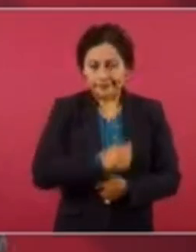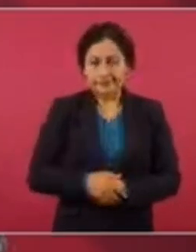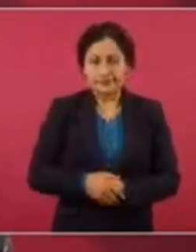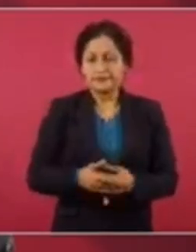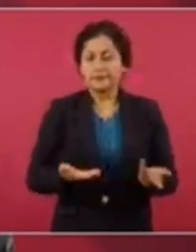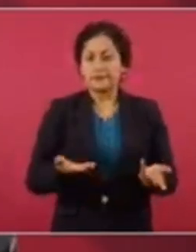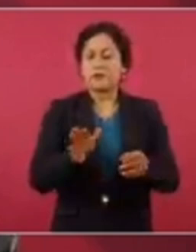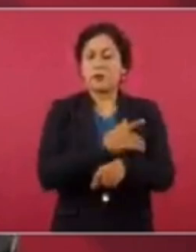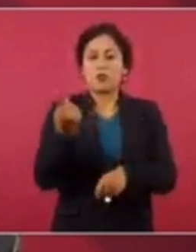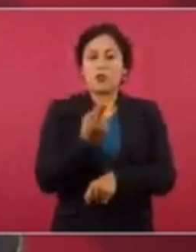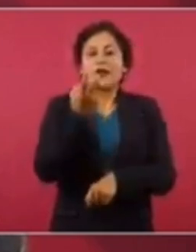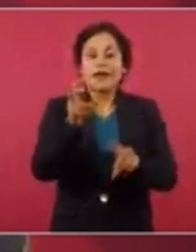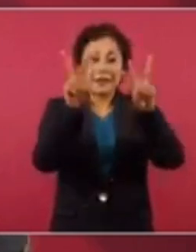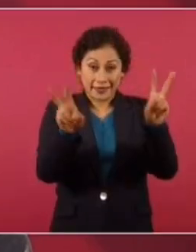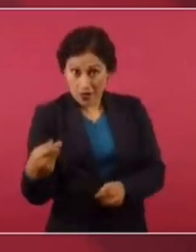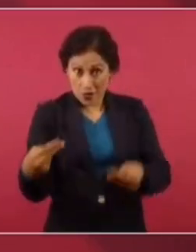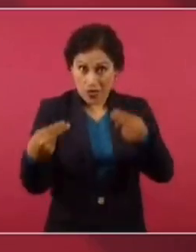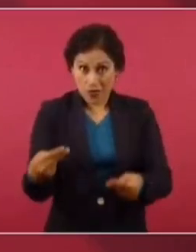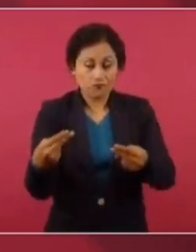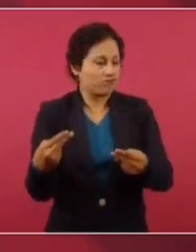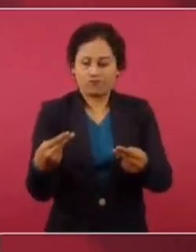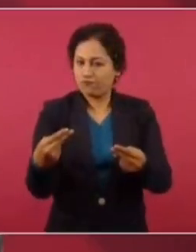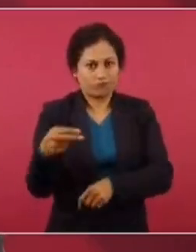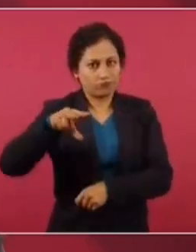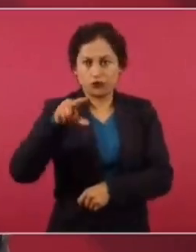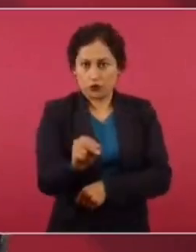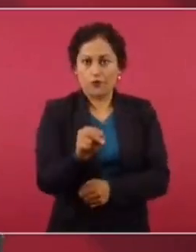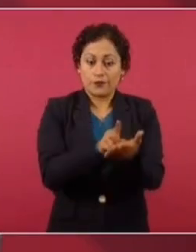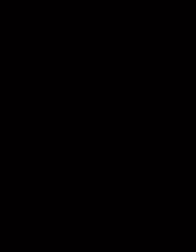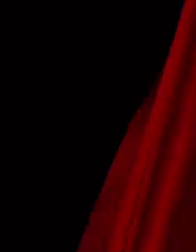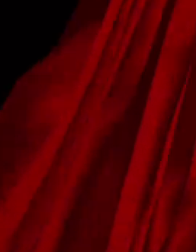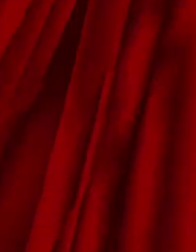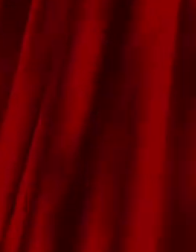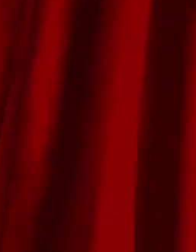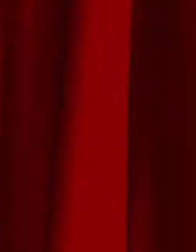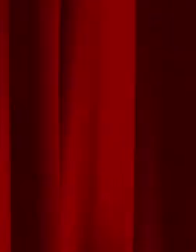Y no es un asunto económico, mercantil. Es un asunto enteramente humano.